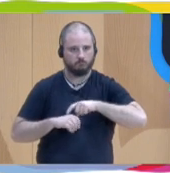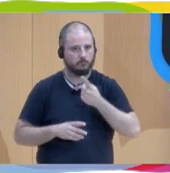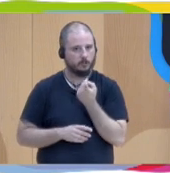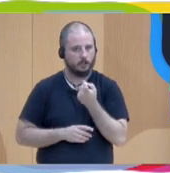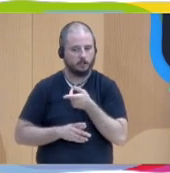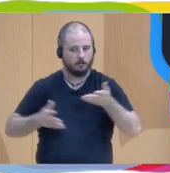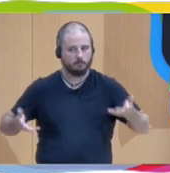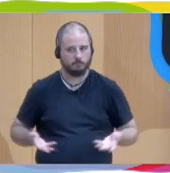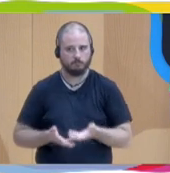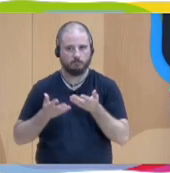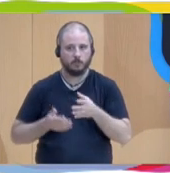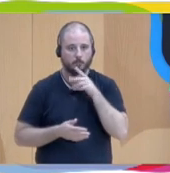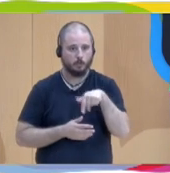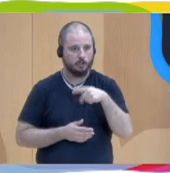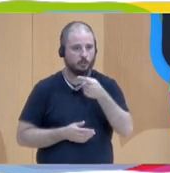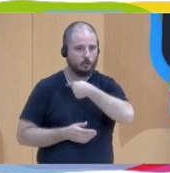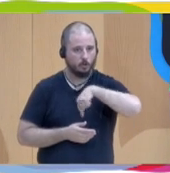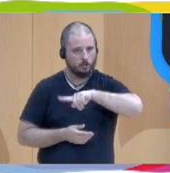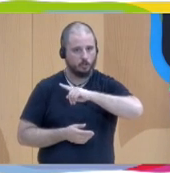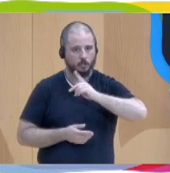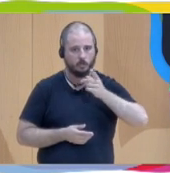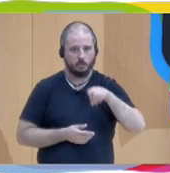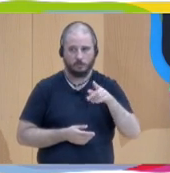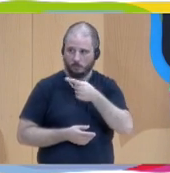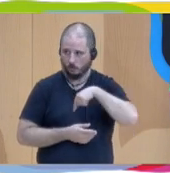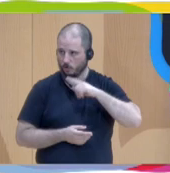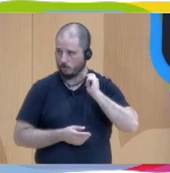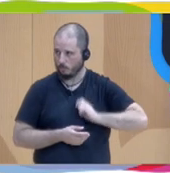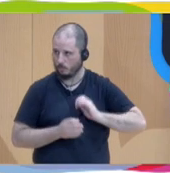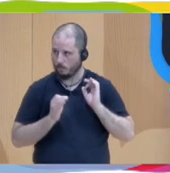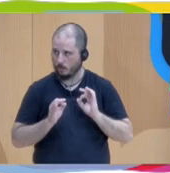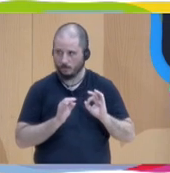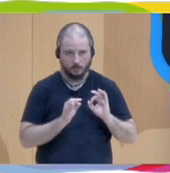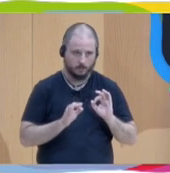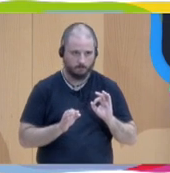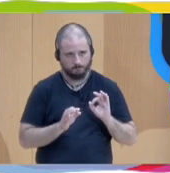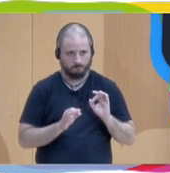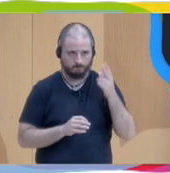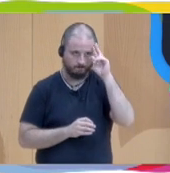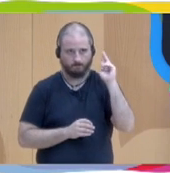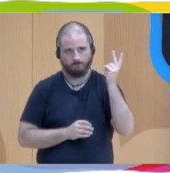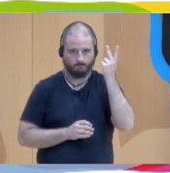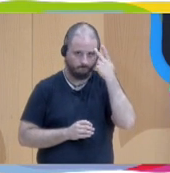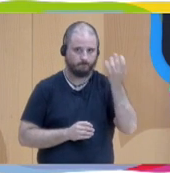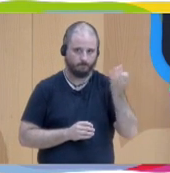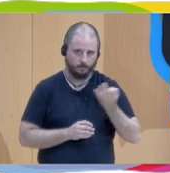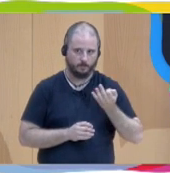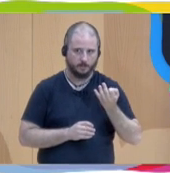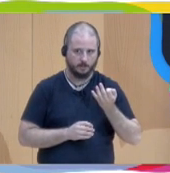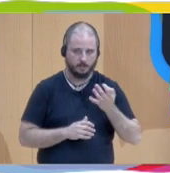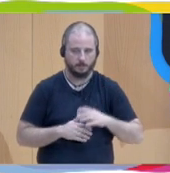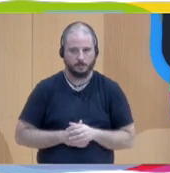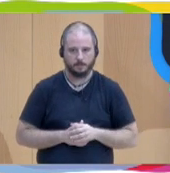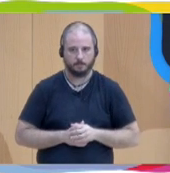eso también nosotras como profesionistas tenemos que cambiar una postura, un paradigma, porque